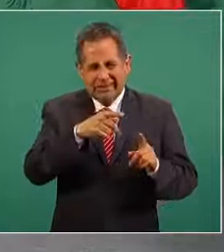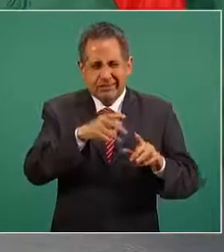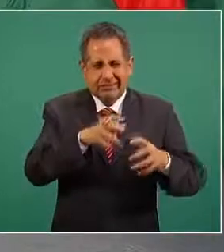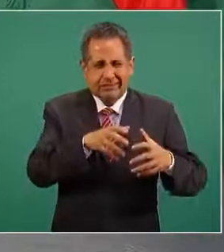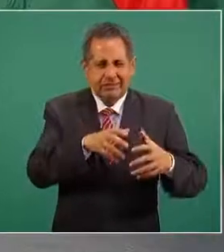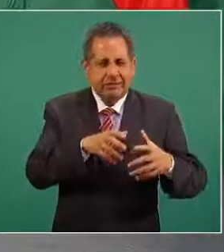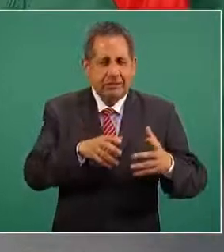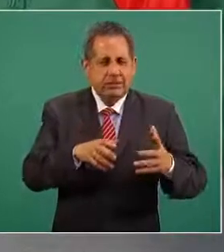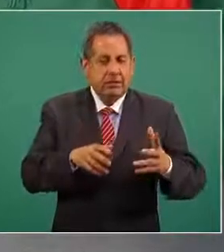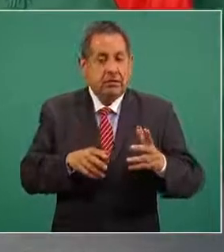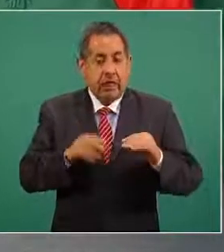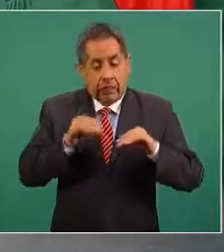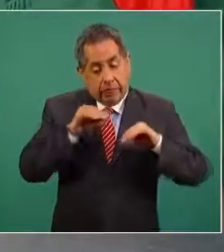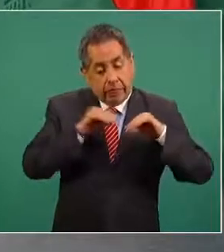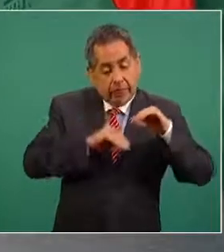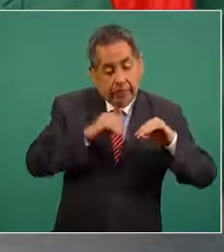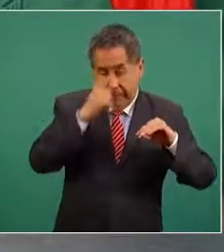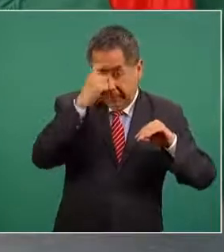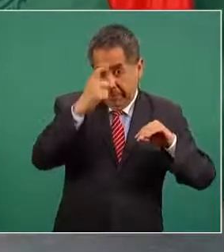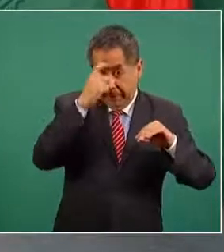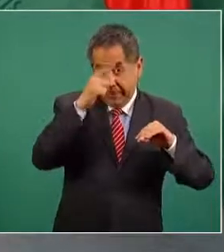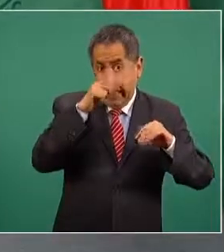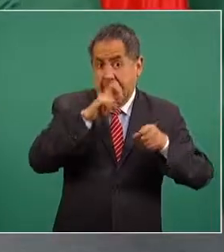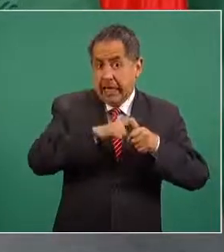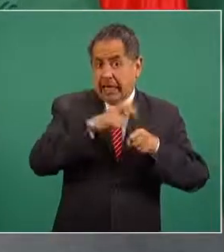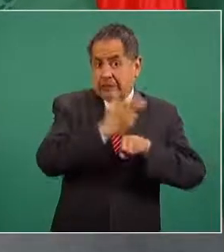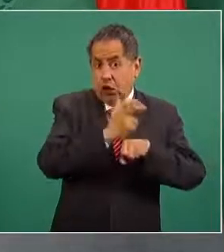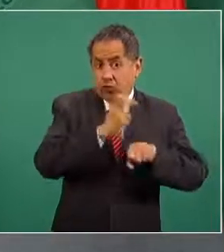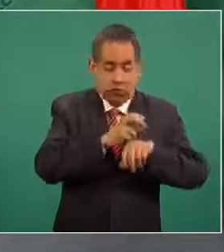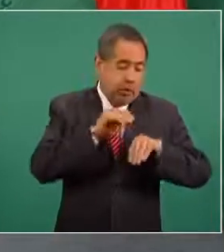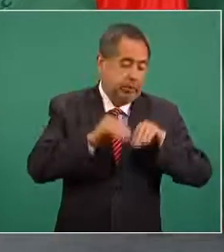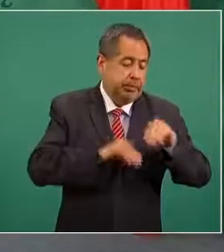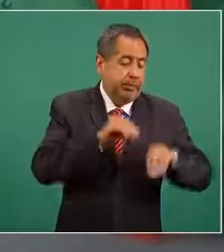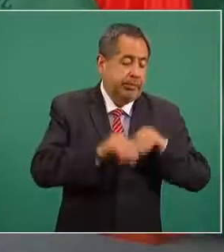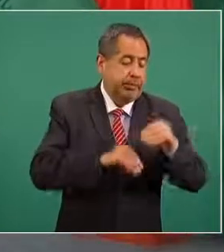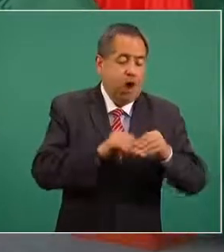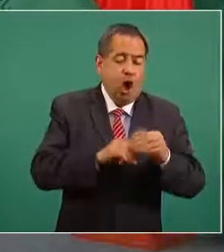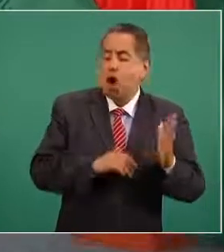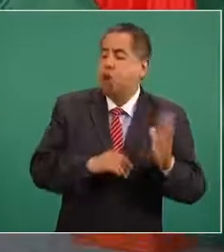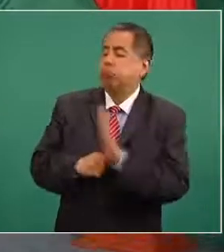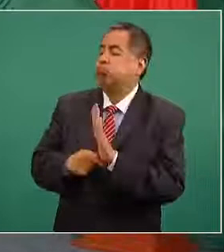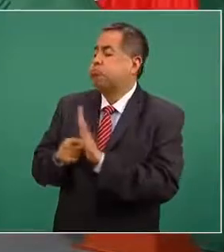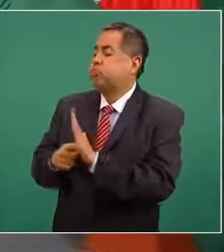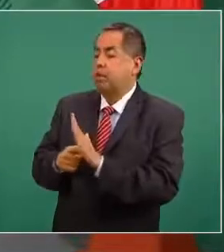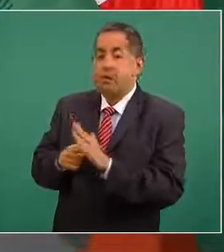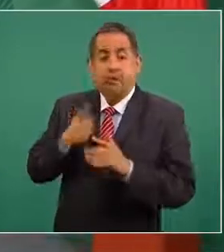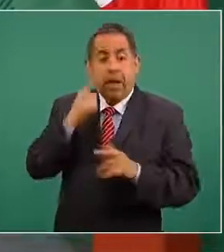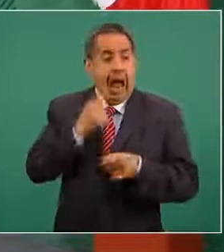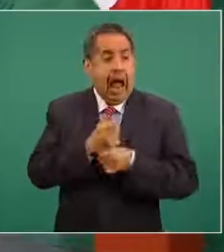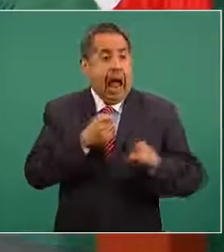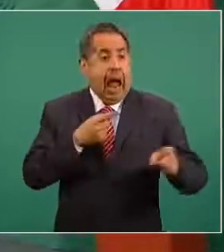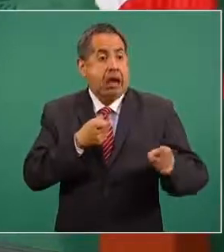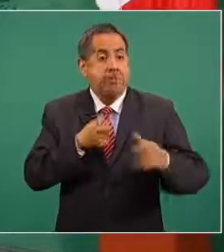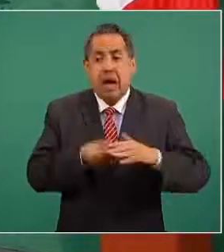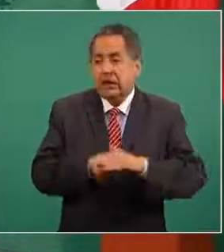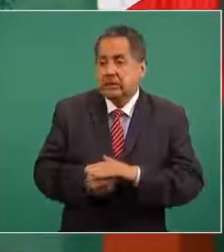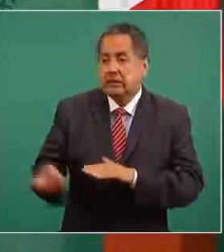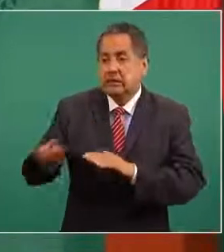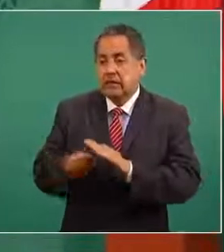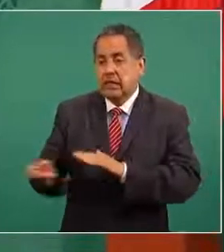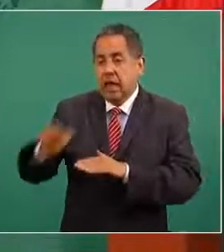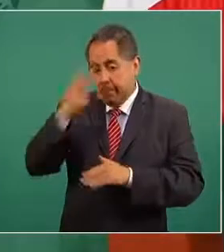lo diseñan en Estados Unidos para introducir armas a México que causaron